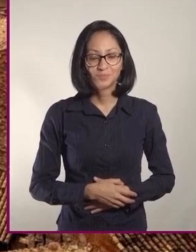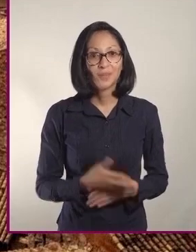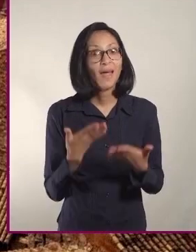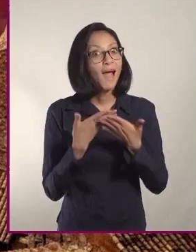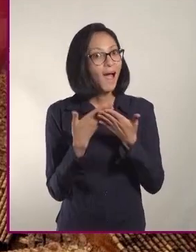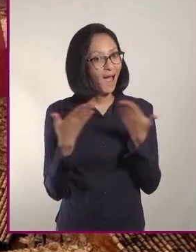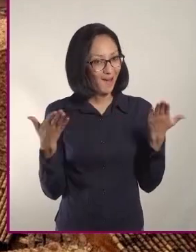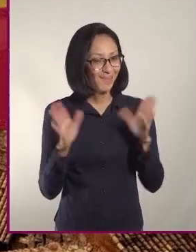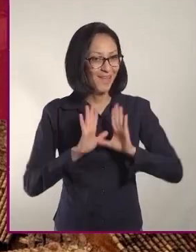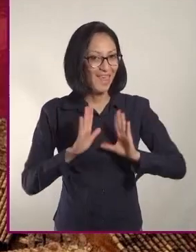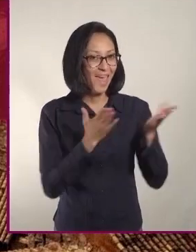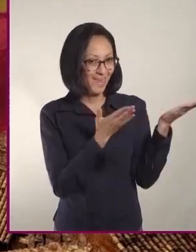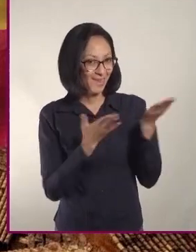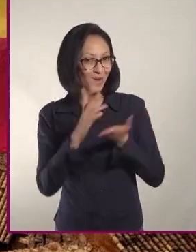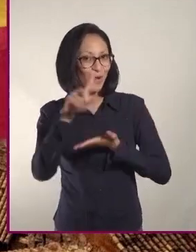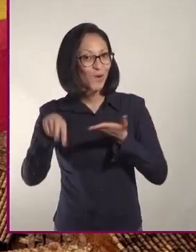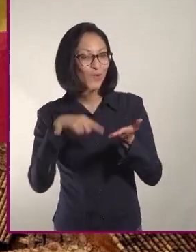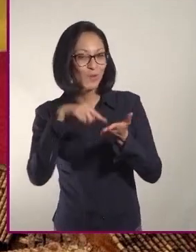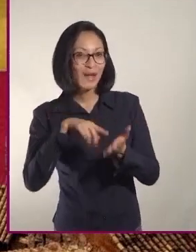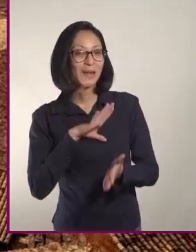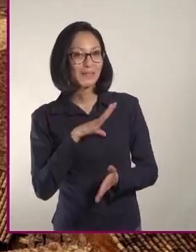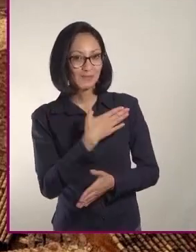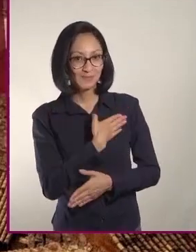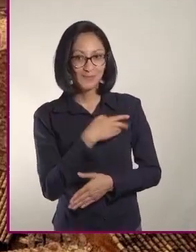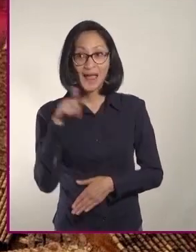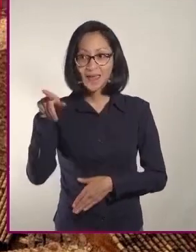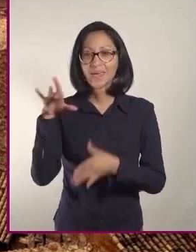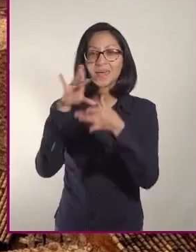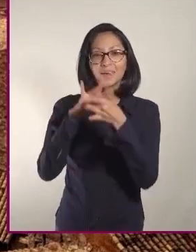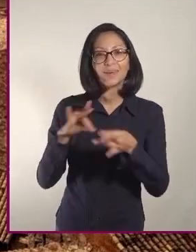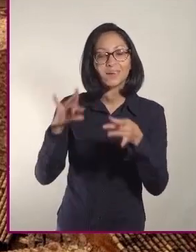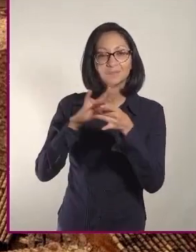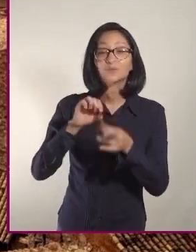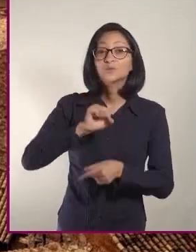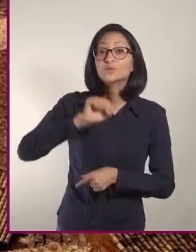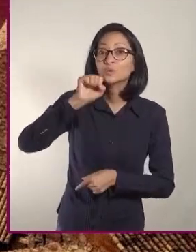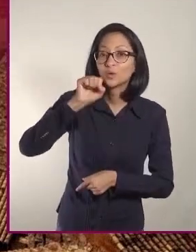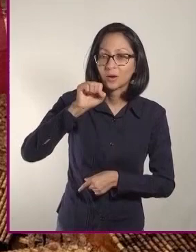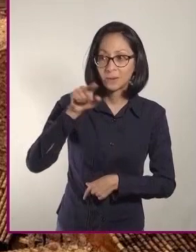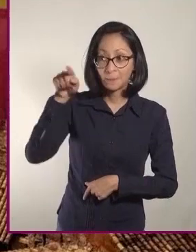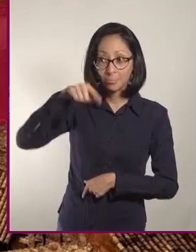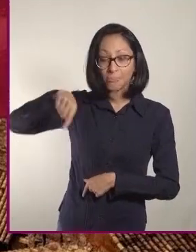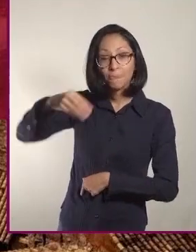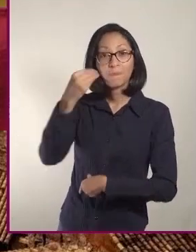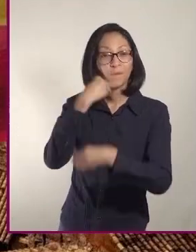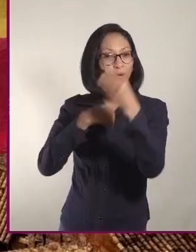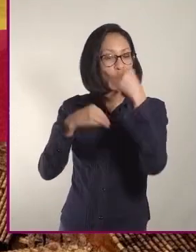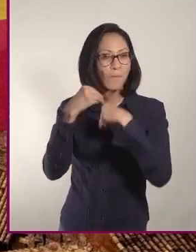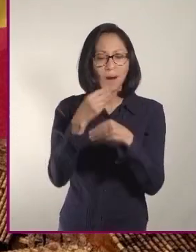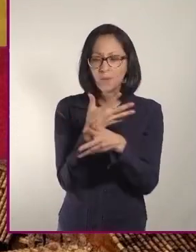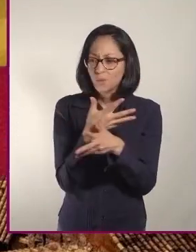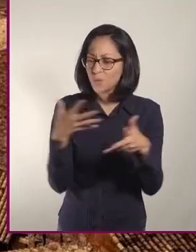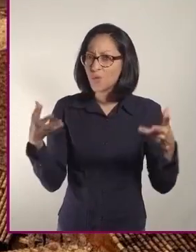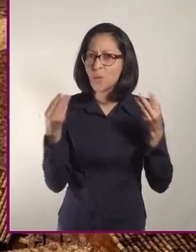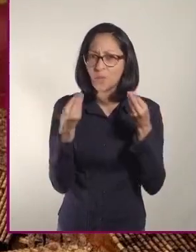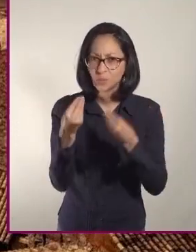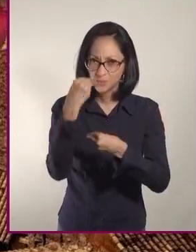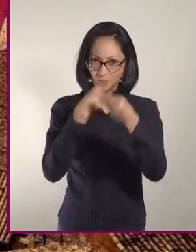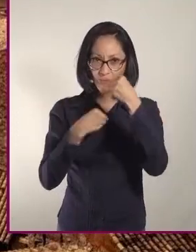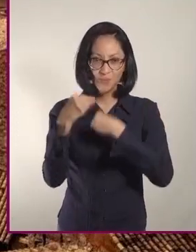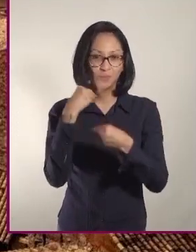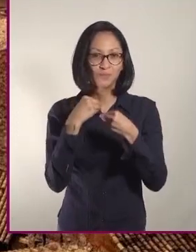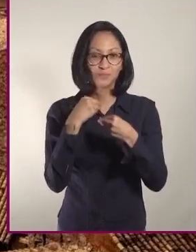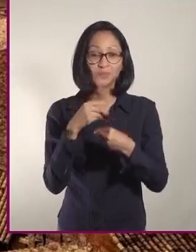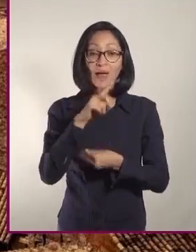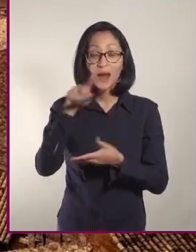Ahora llegamos a España. Aquí tendremos que enfocarnos en el sur, pues su gastronomía es muy vasta. La cocina de las